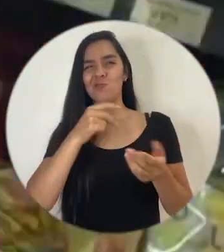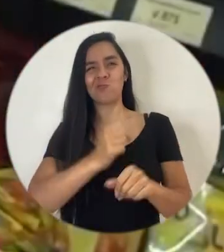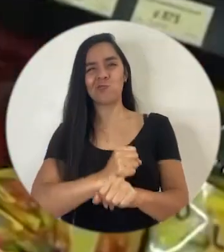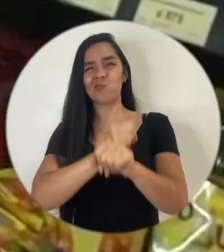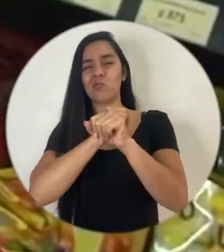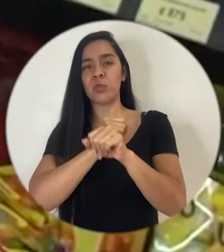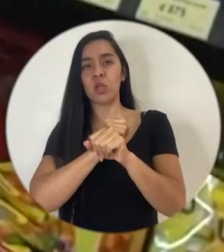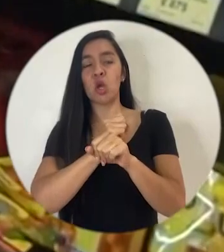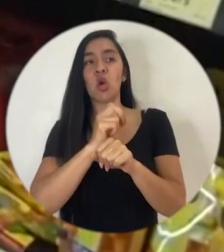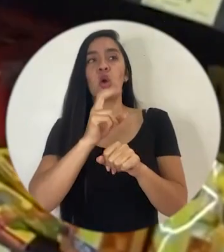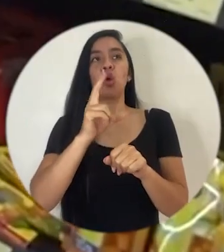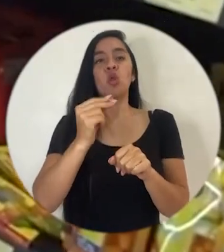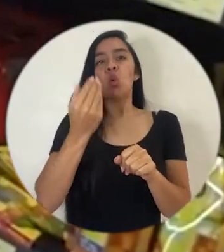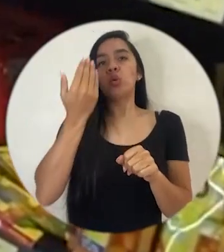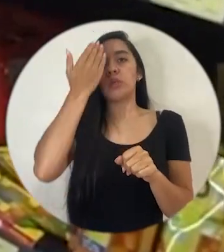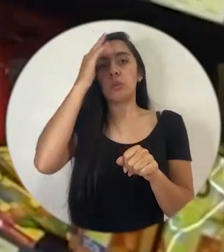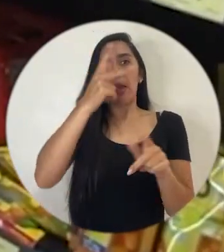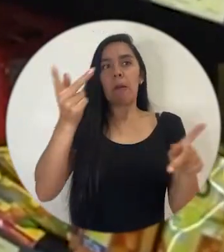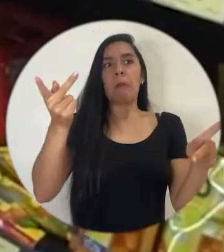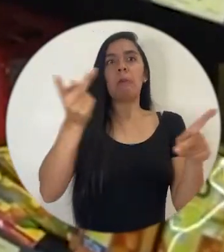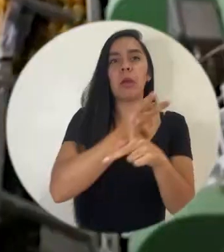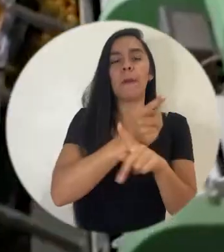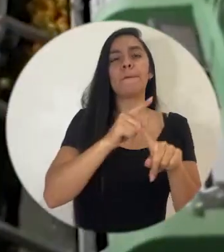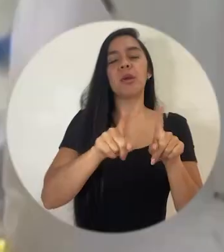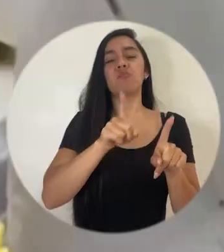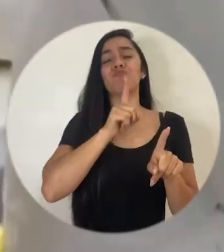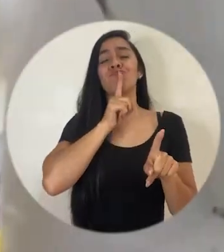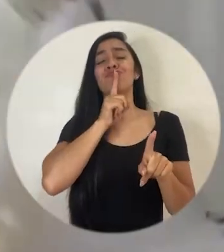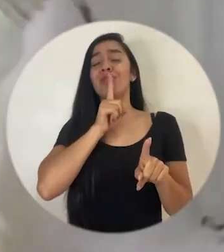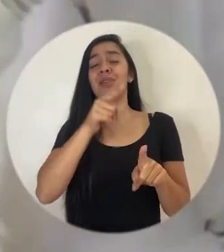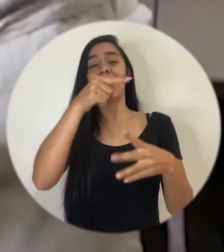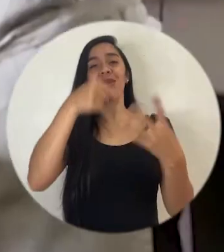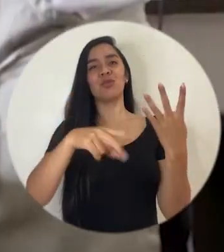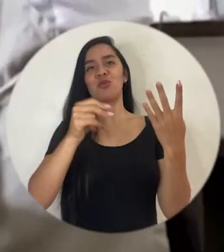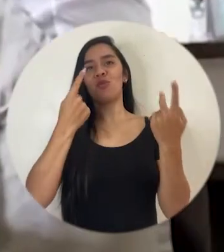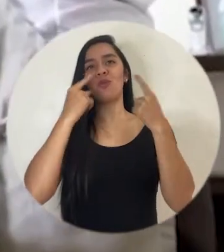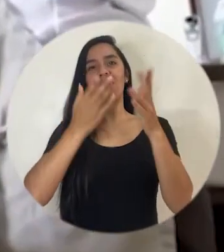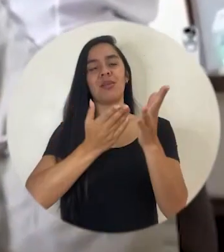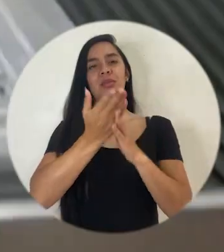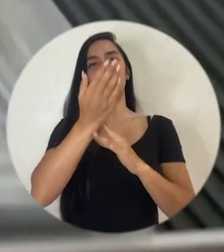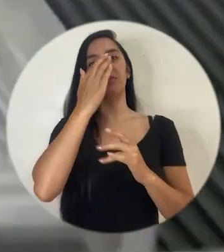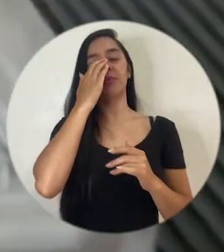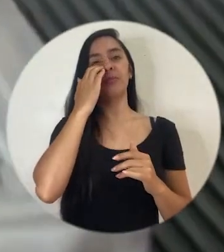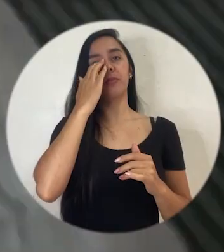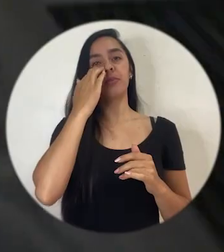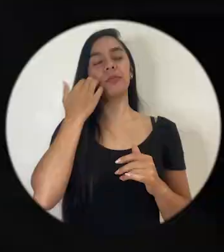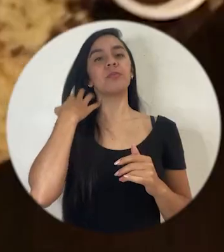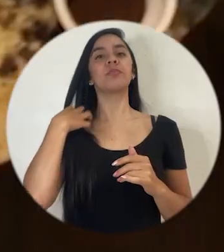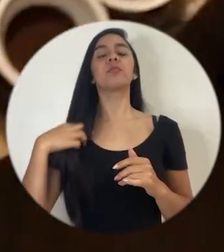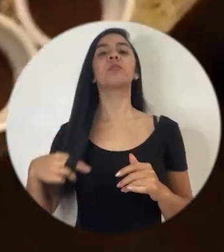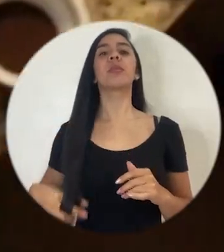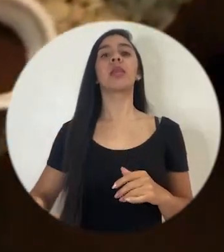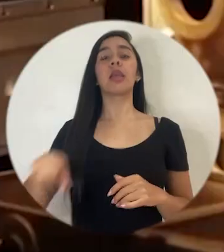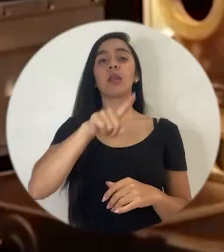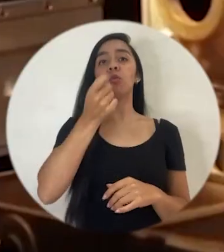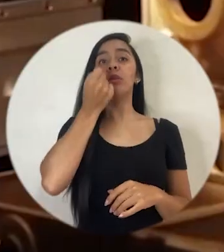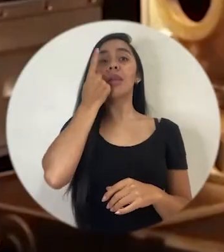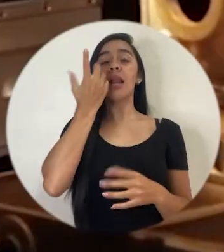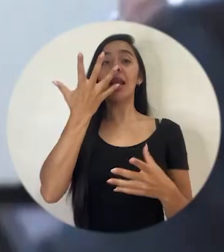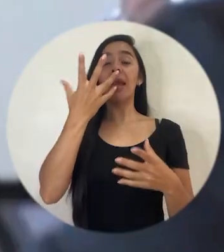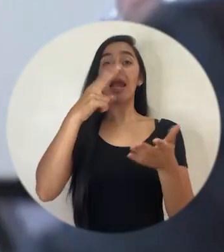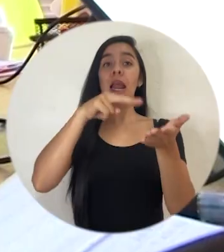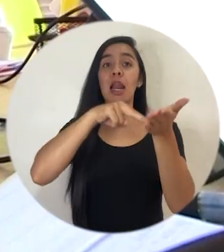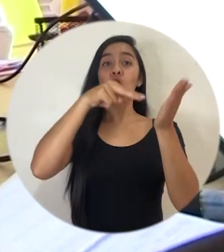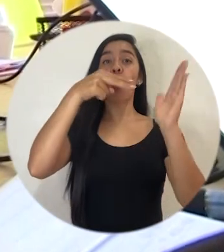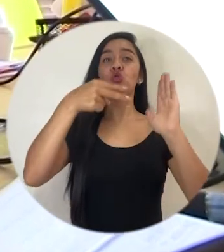si ha empeorado, pero esa es una realidad y es que hay que reconocer que el concepto de inclusión